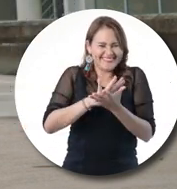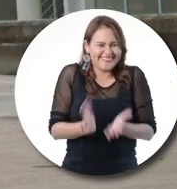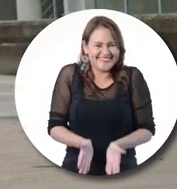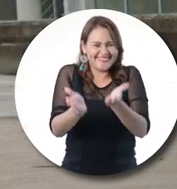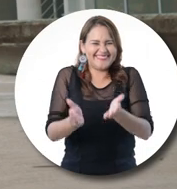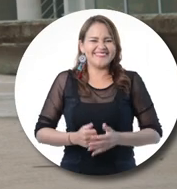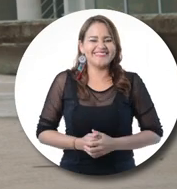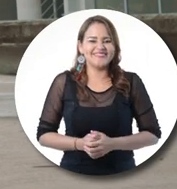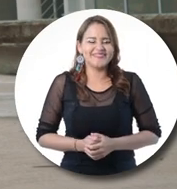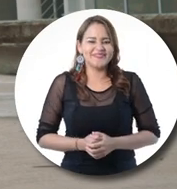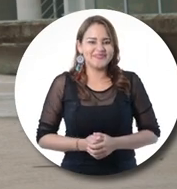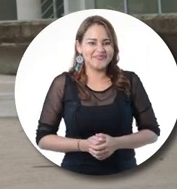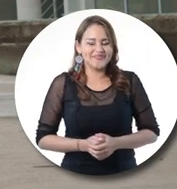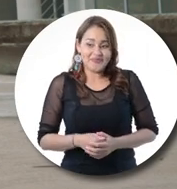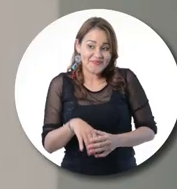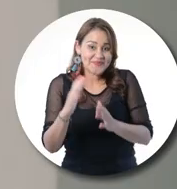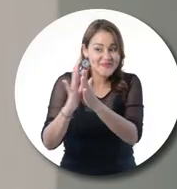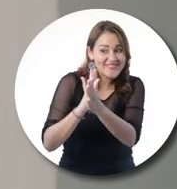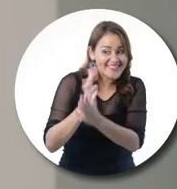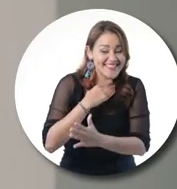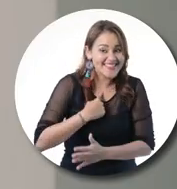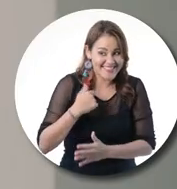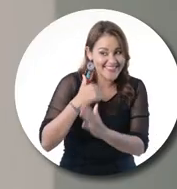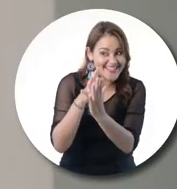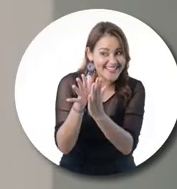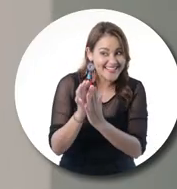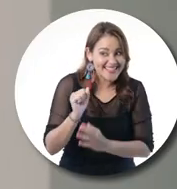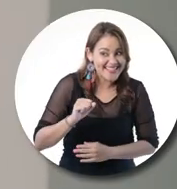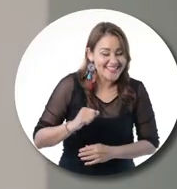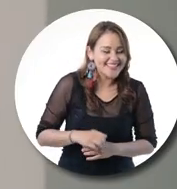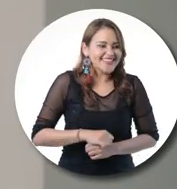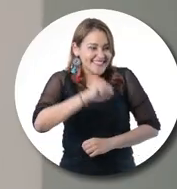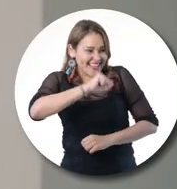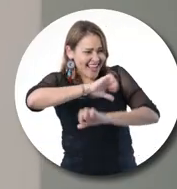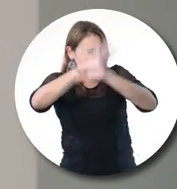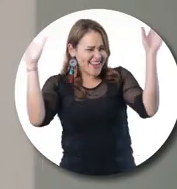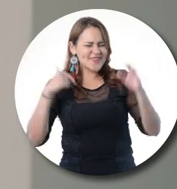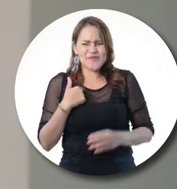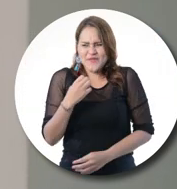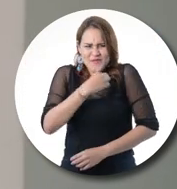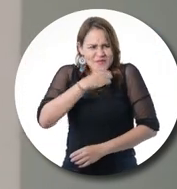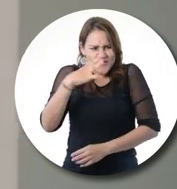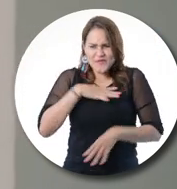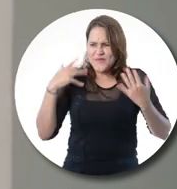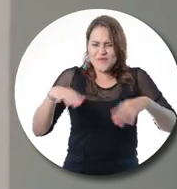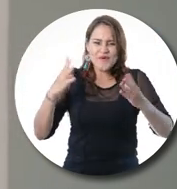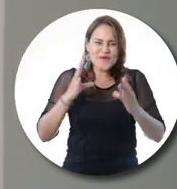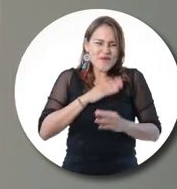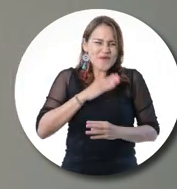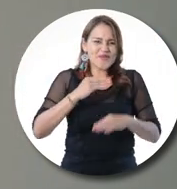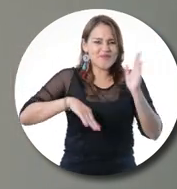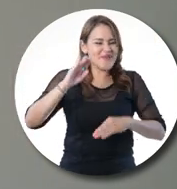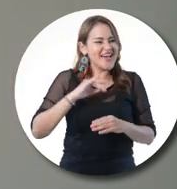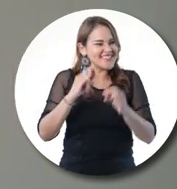terminamos nuestro recorrido Cuéntame Felipe, ¿te gustó lo que viste? Sí, me siento muy afortunado de tener una universidad que se